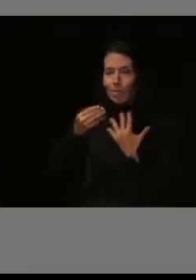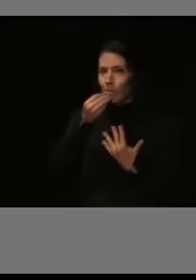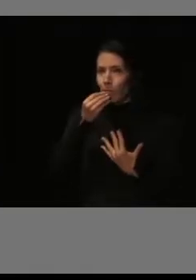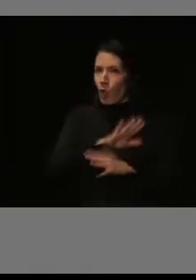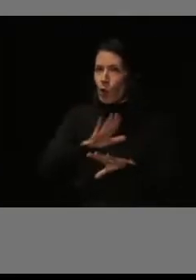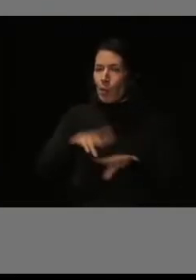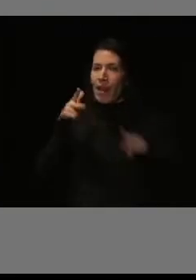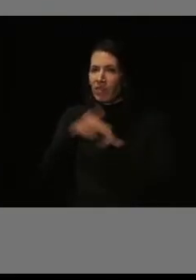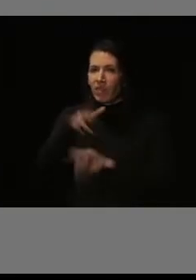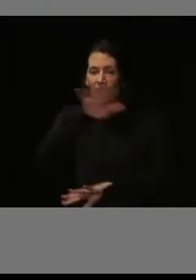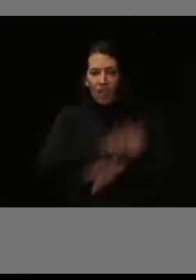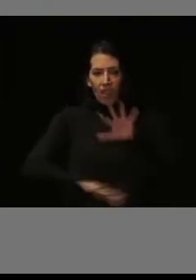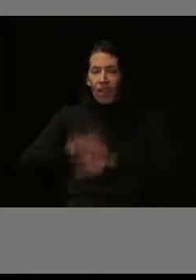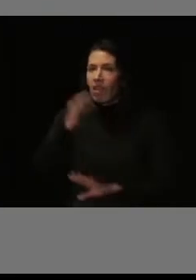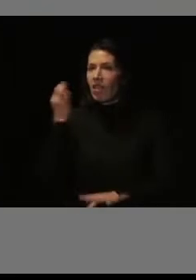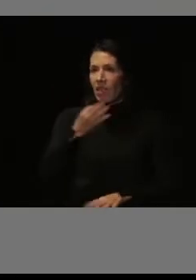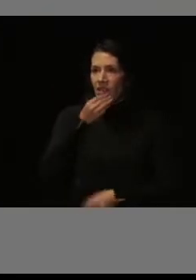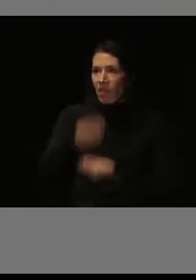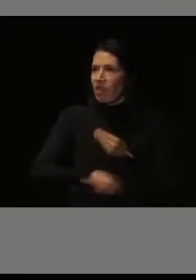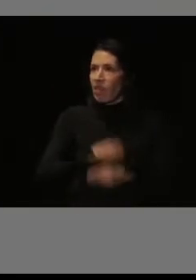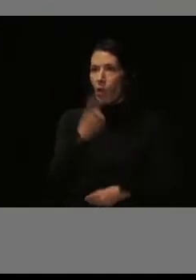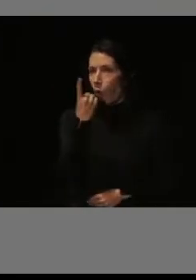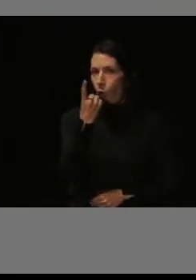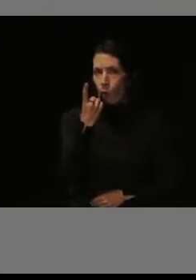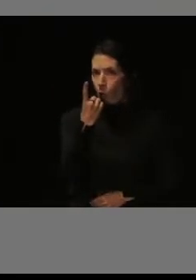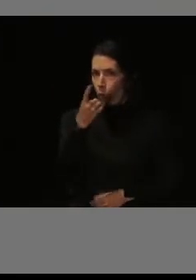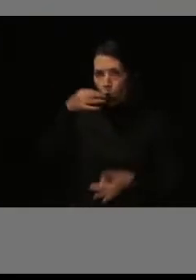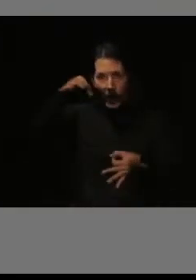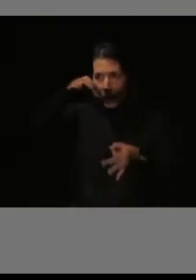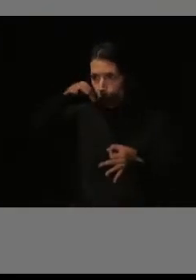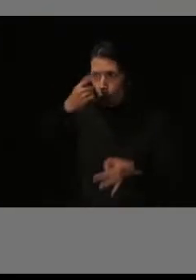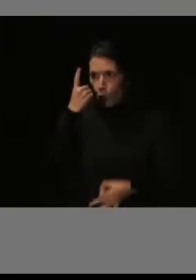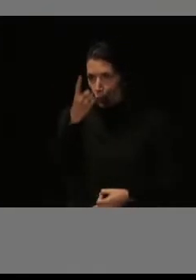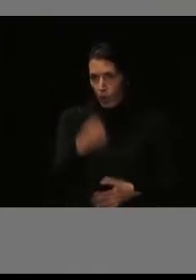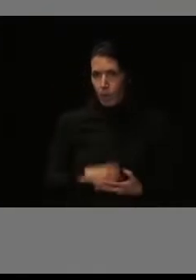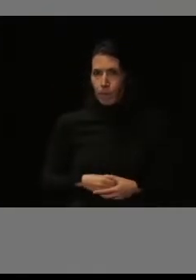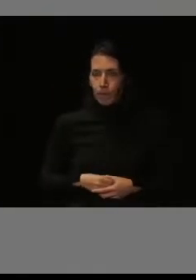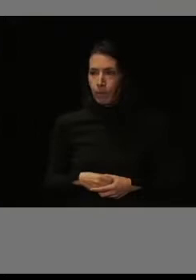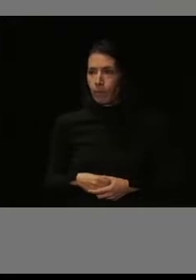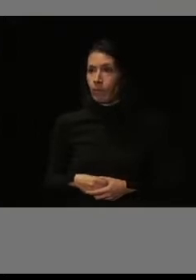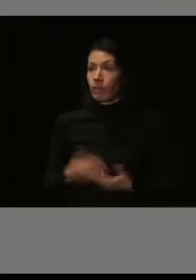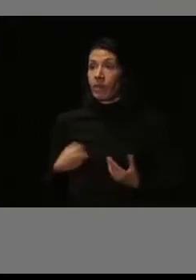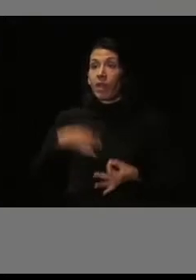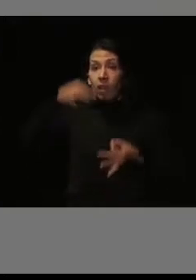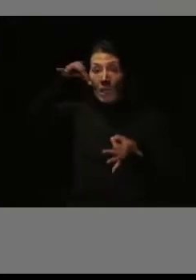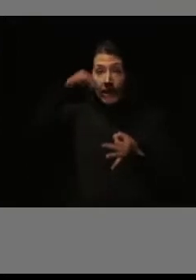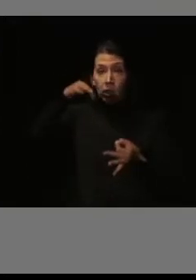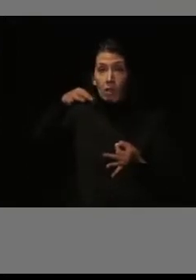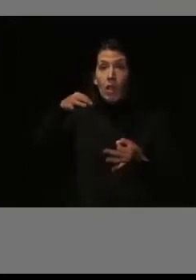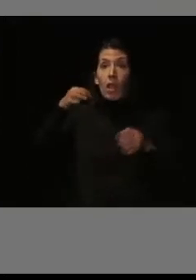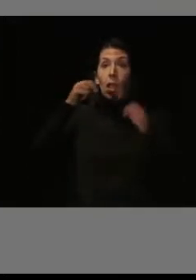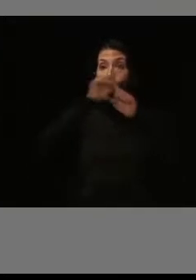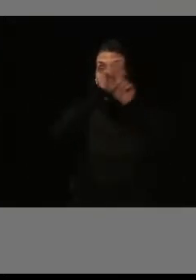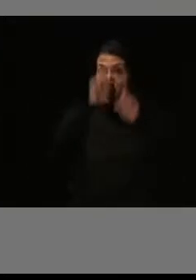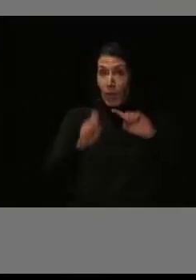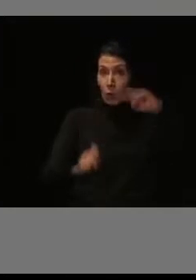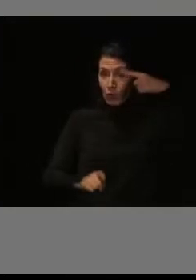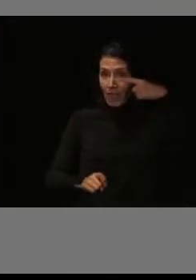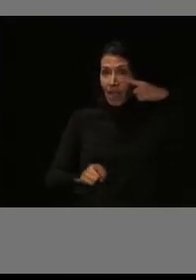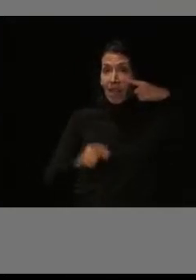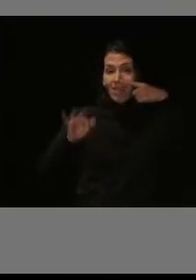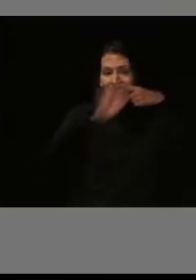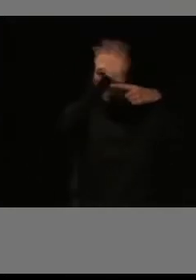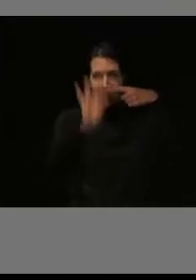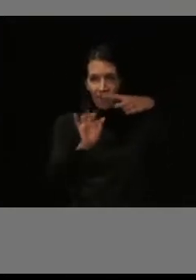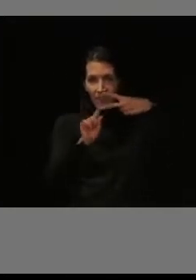confundir al opositor, teníamos que hacerlo en una única hoja, la pregunta y a continuación la respuesta. Claro,